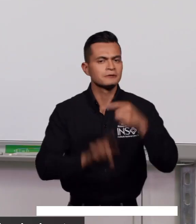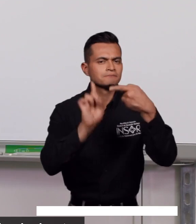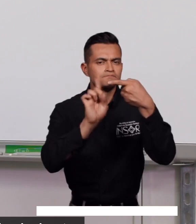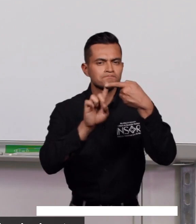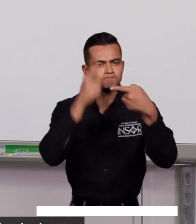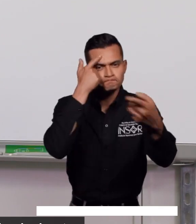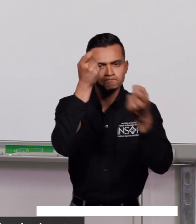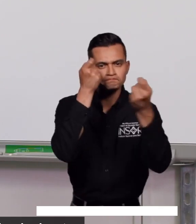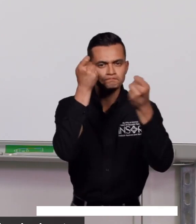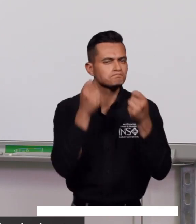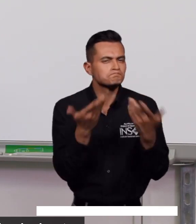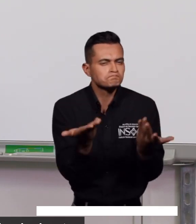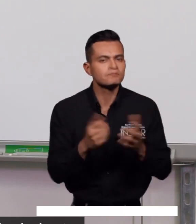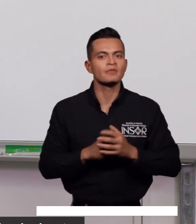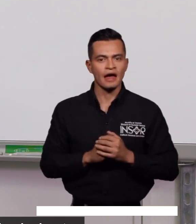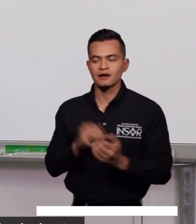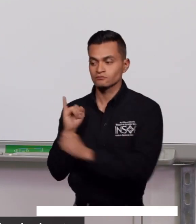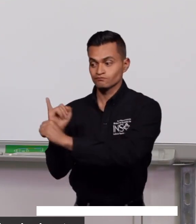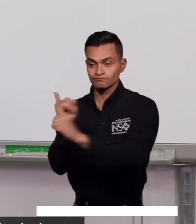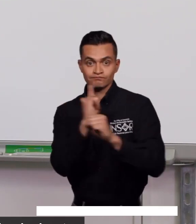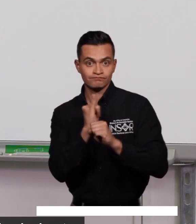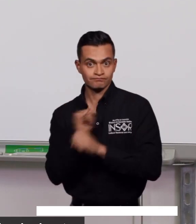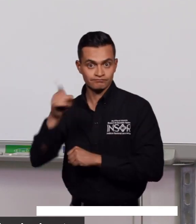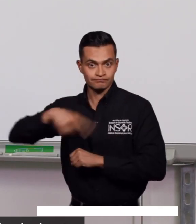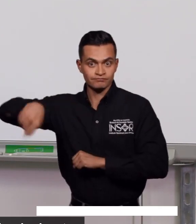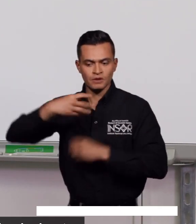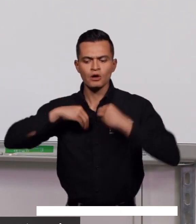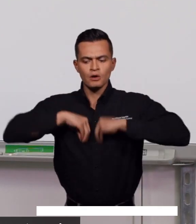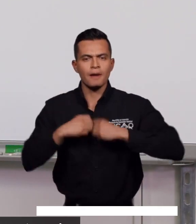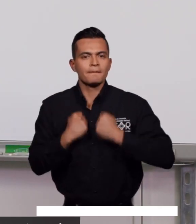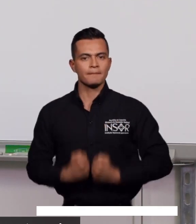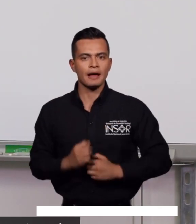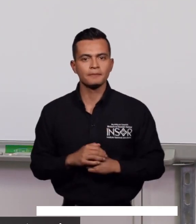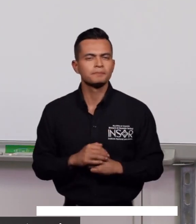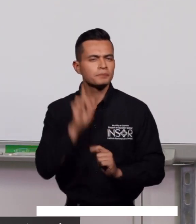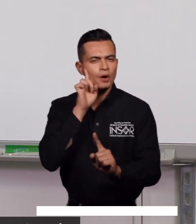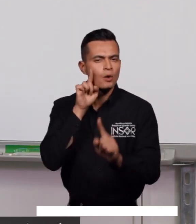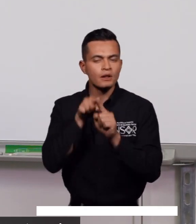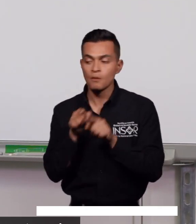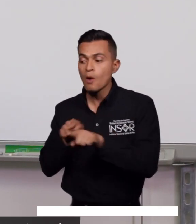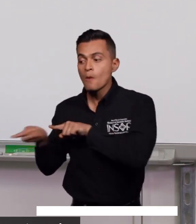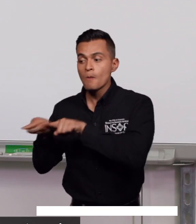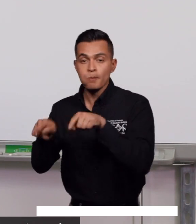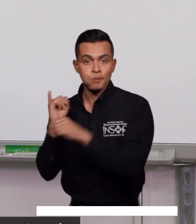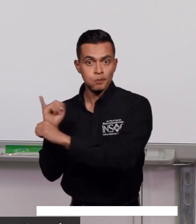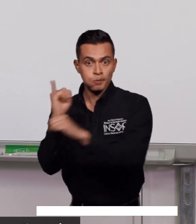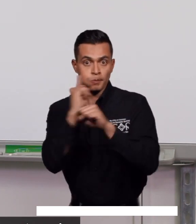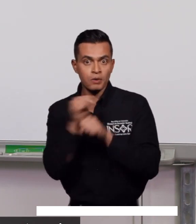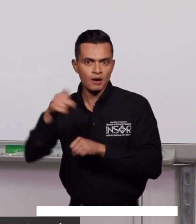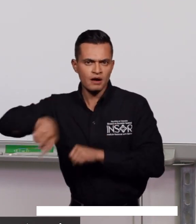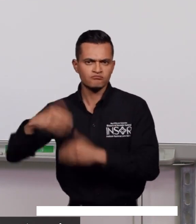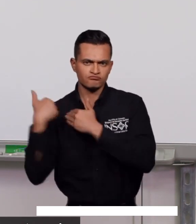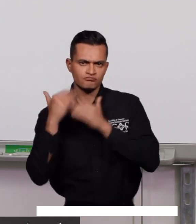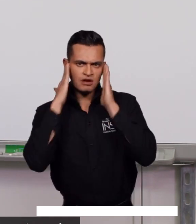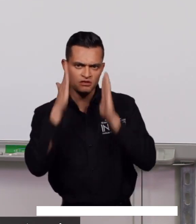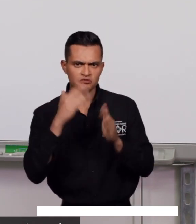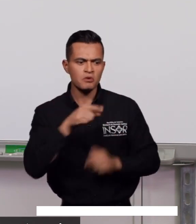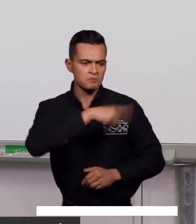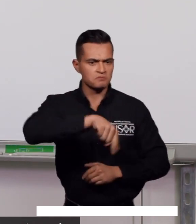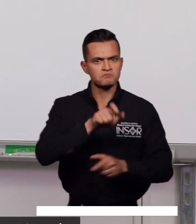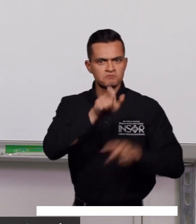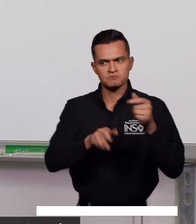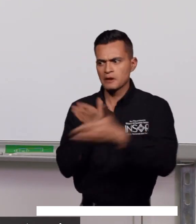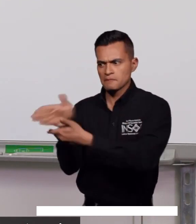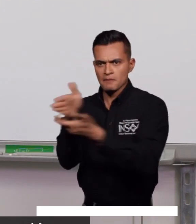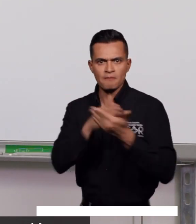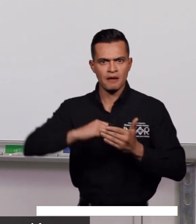Nuestra primera línea estratégica es fortalecimiento institucional. Con ella buscamos que las instituciones garantes de derechos realicen